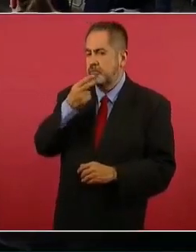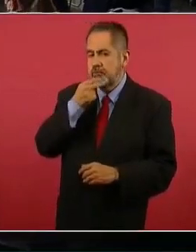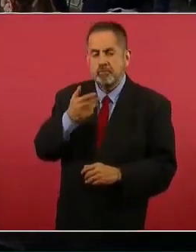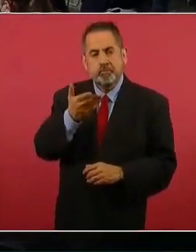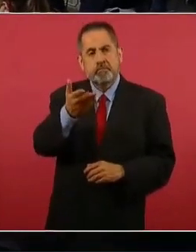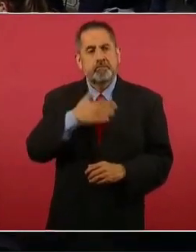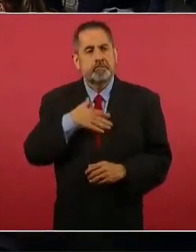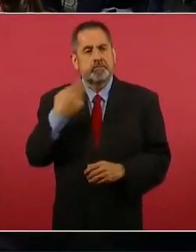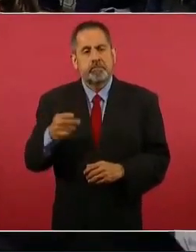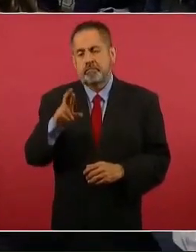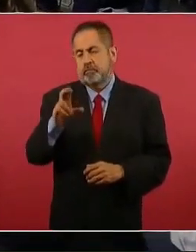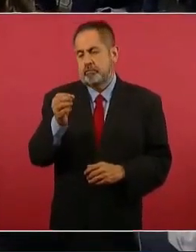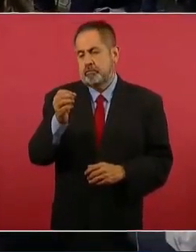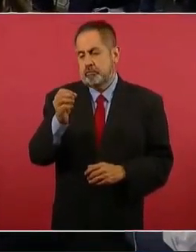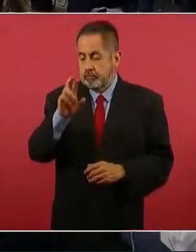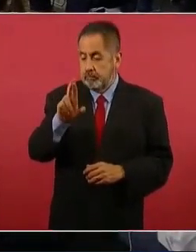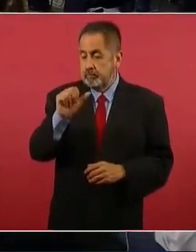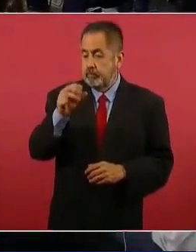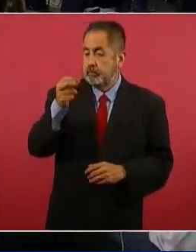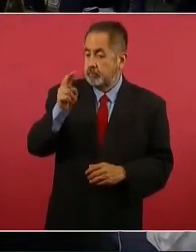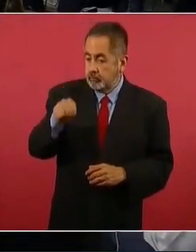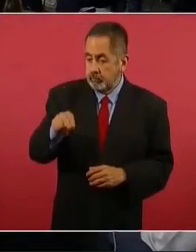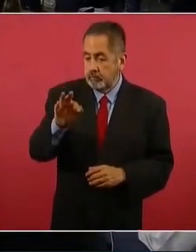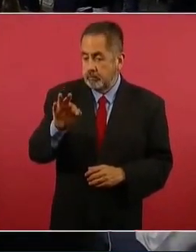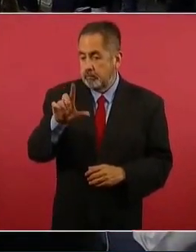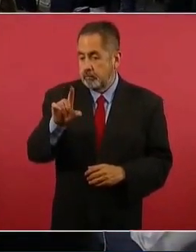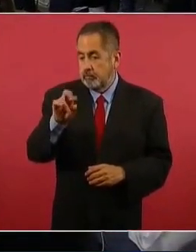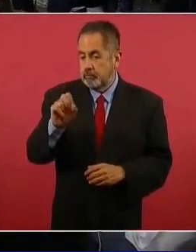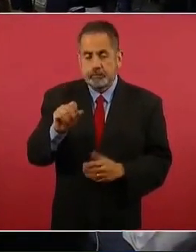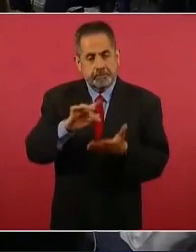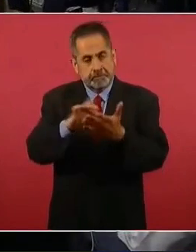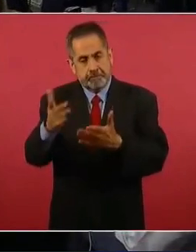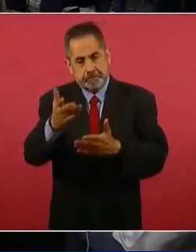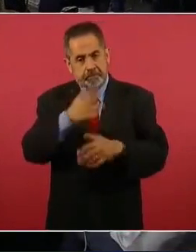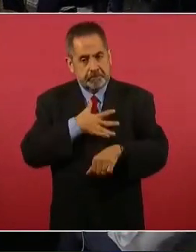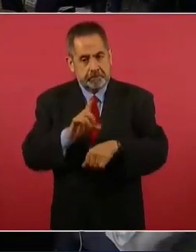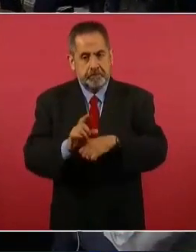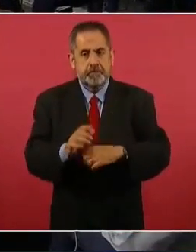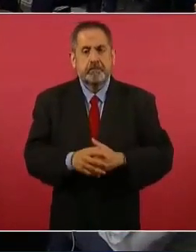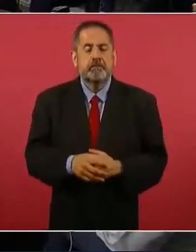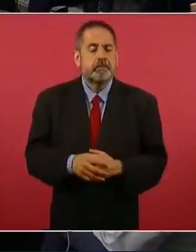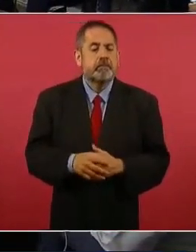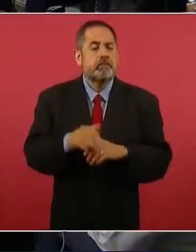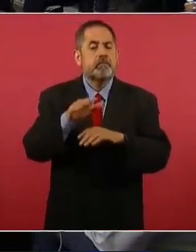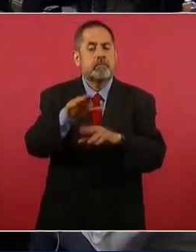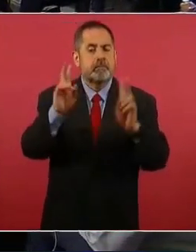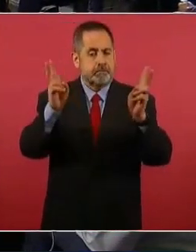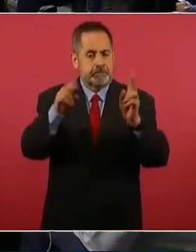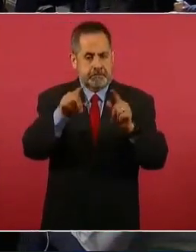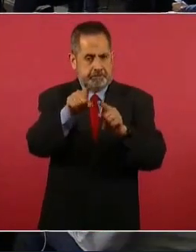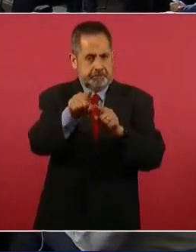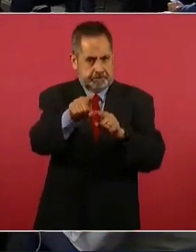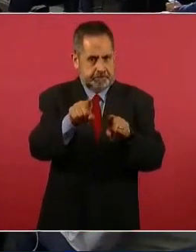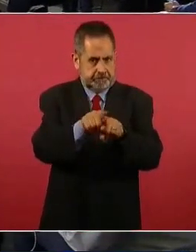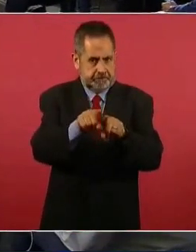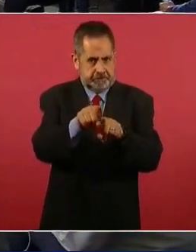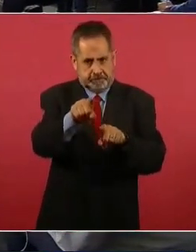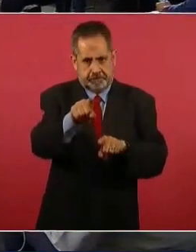Ramón Flores, del Sentinel Informa, sobre el tema, precisamente